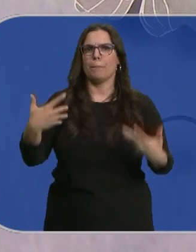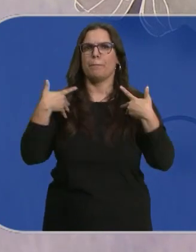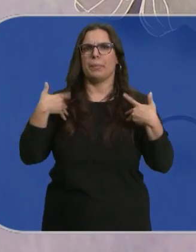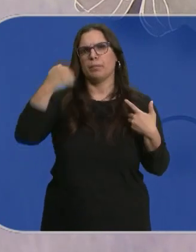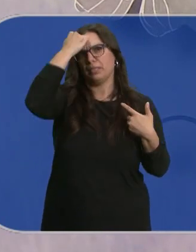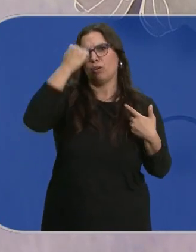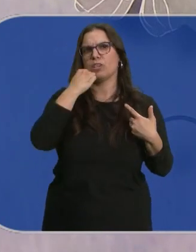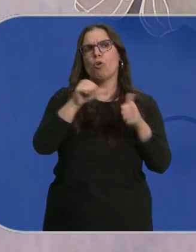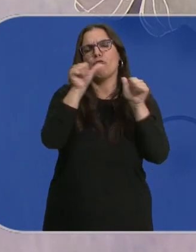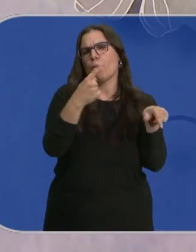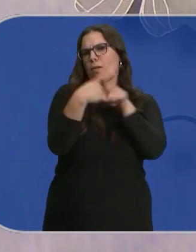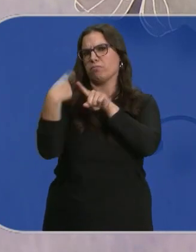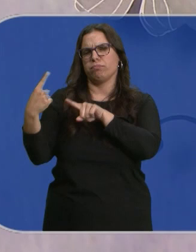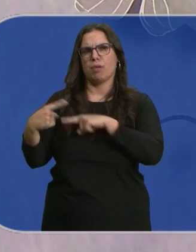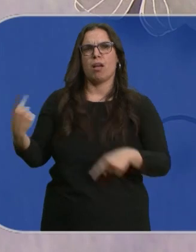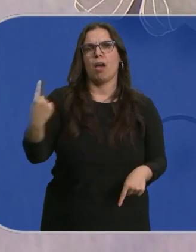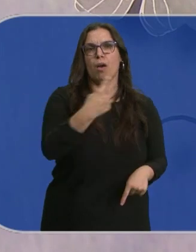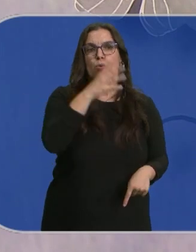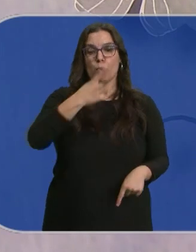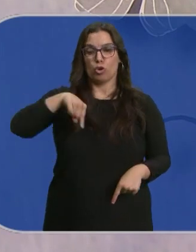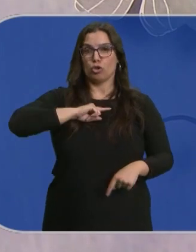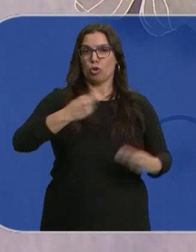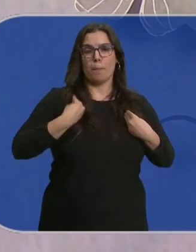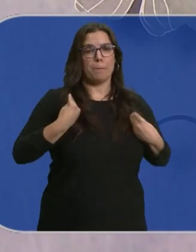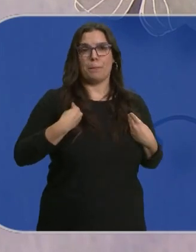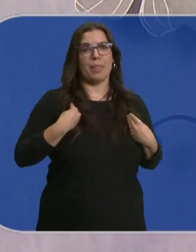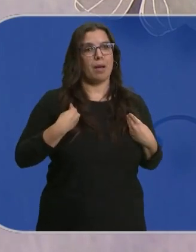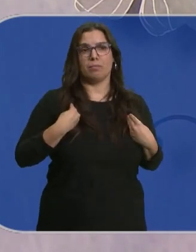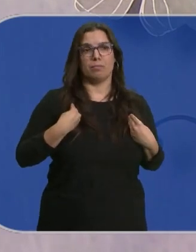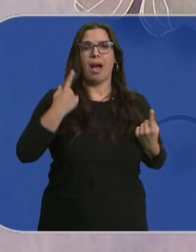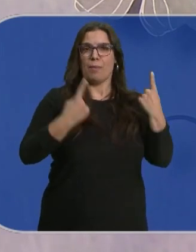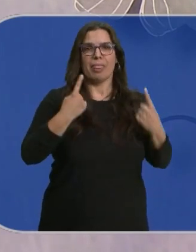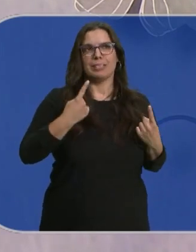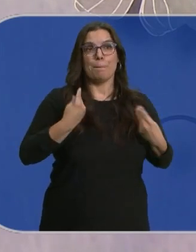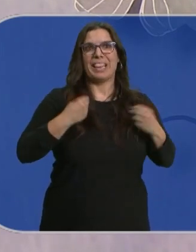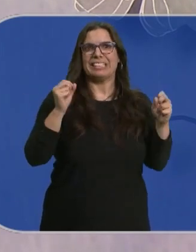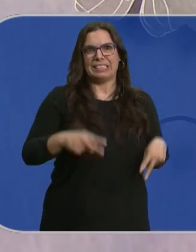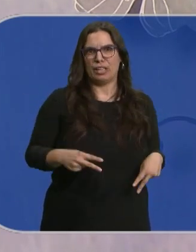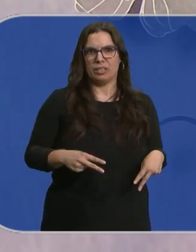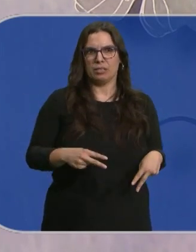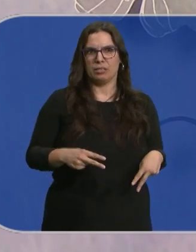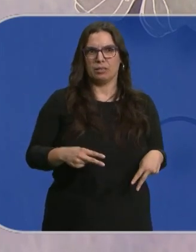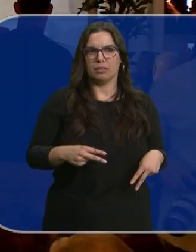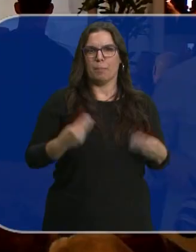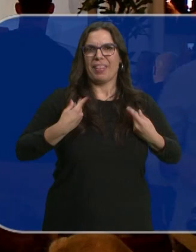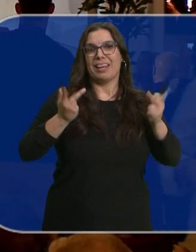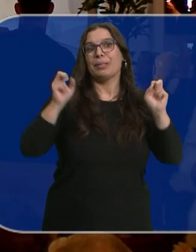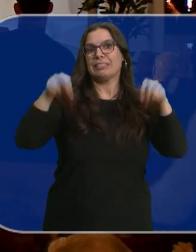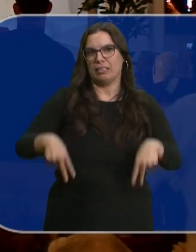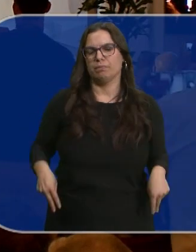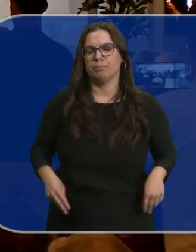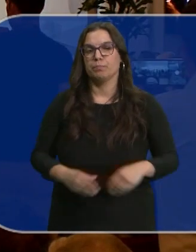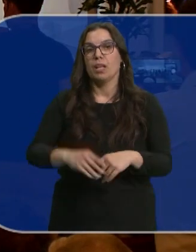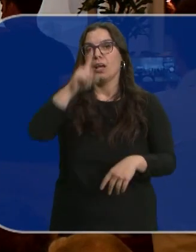manera u otra, porque hemos dejado de vivir en ciertos momentos como queríamos vivir. Desde